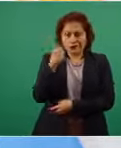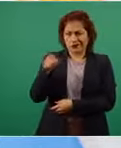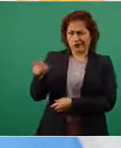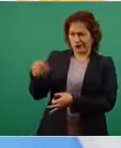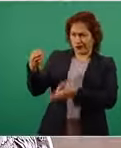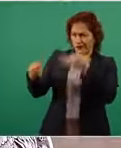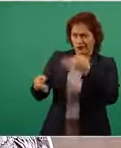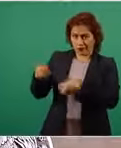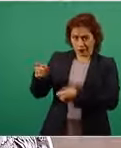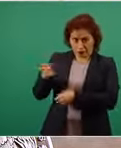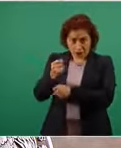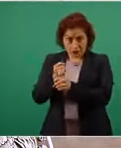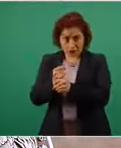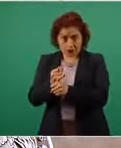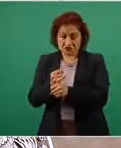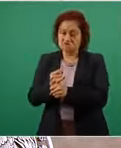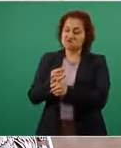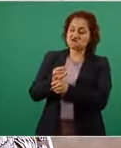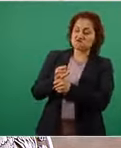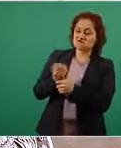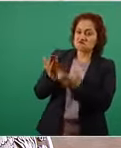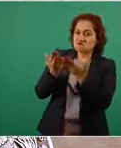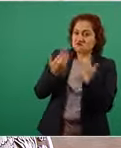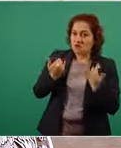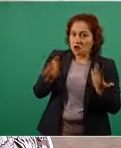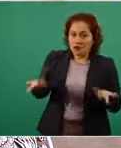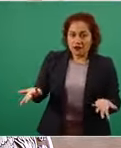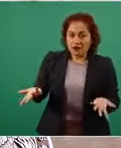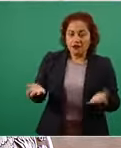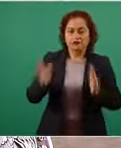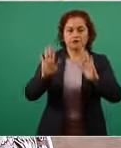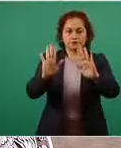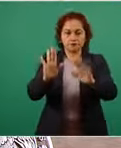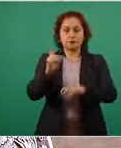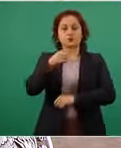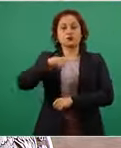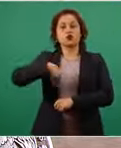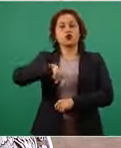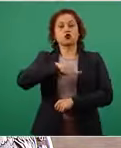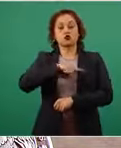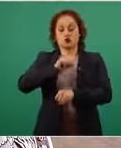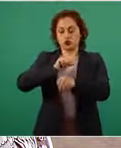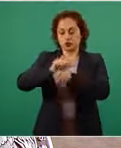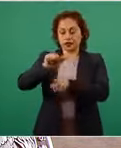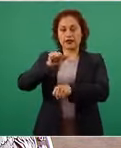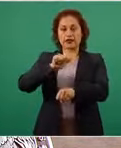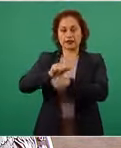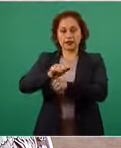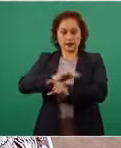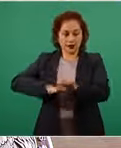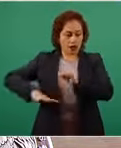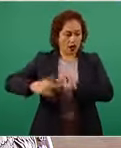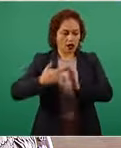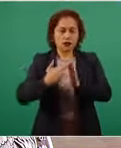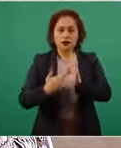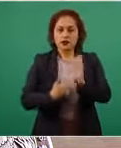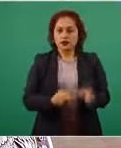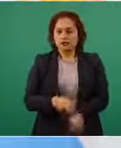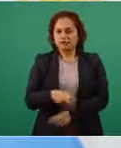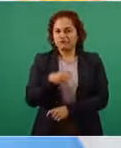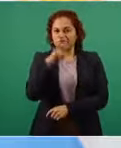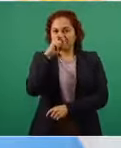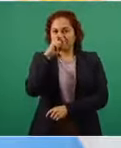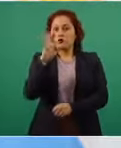ahora nosotros debimos ser muy estrictos porque tuvimos que poner de pie un sistema de salud absolutamente